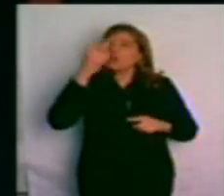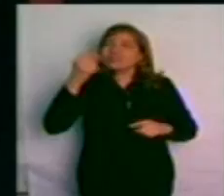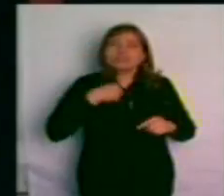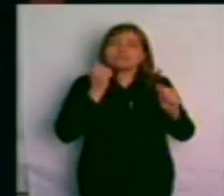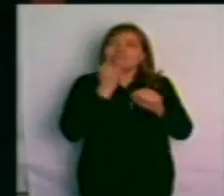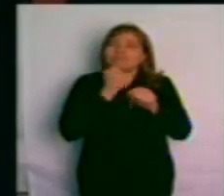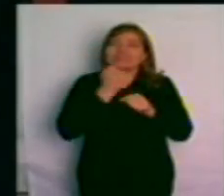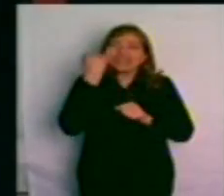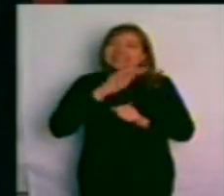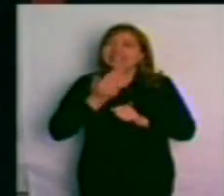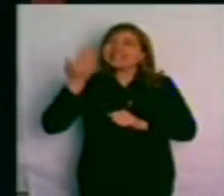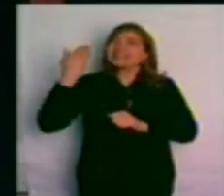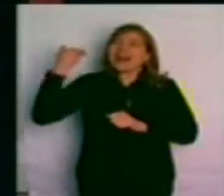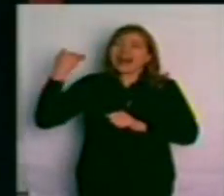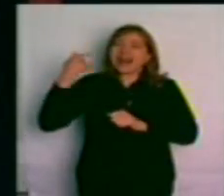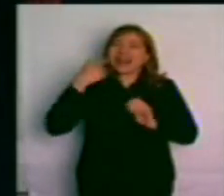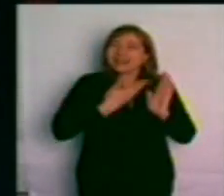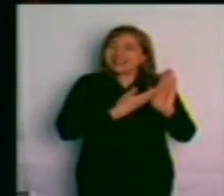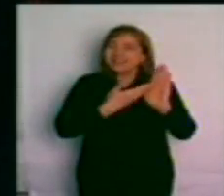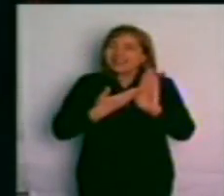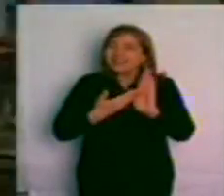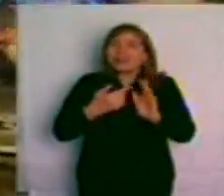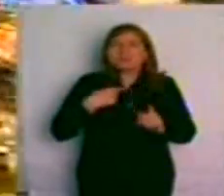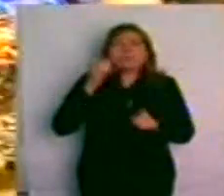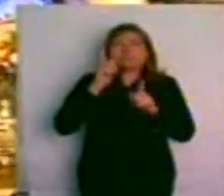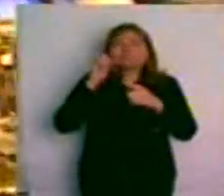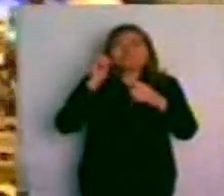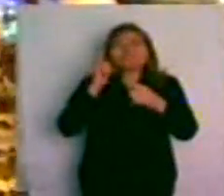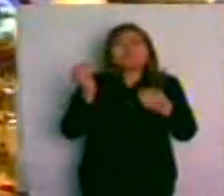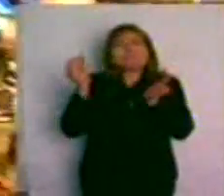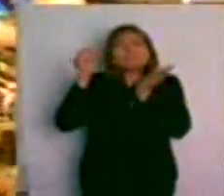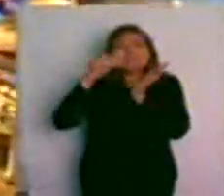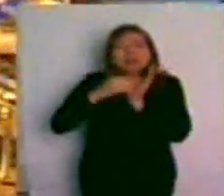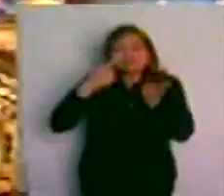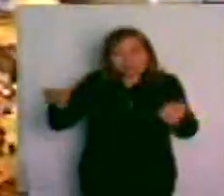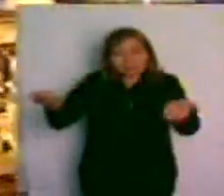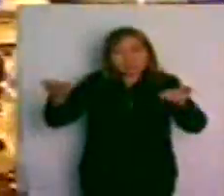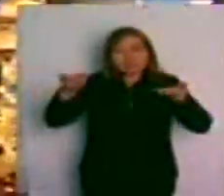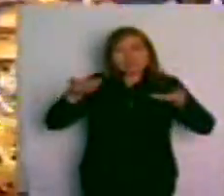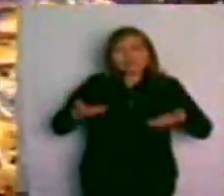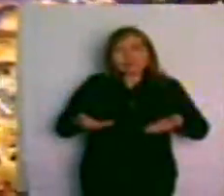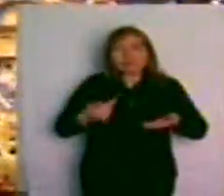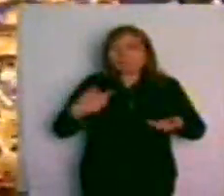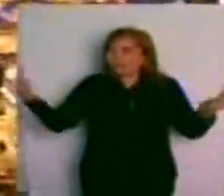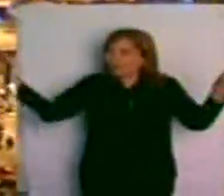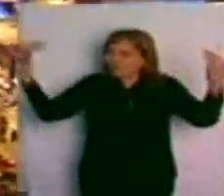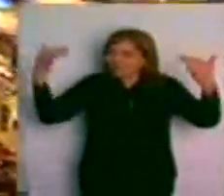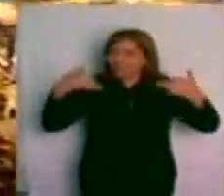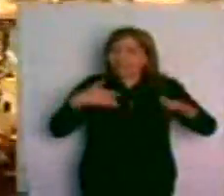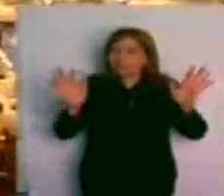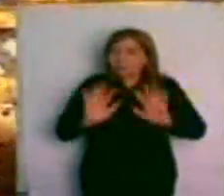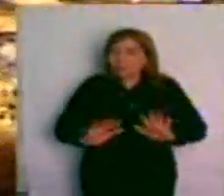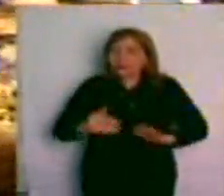capaces de hacer. Es algo más también que la convocatoria al futuro, es un verdadero